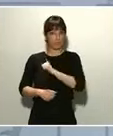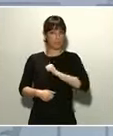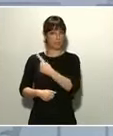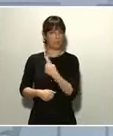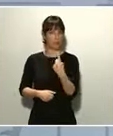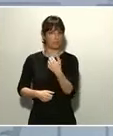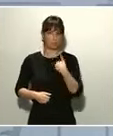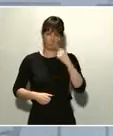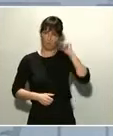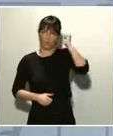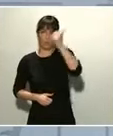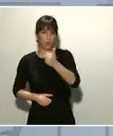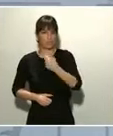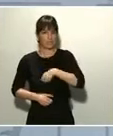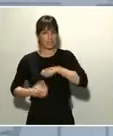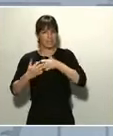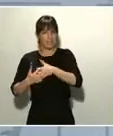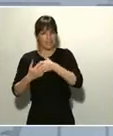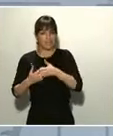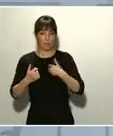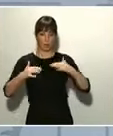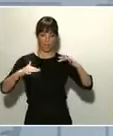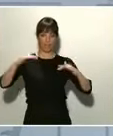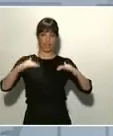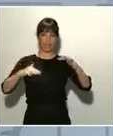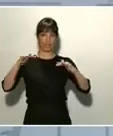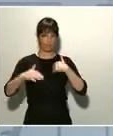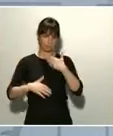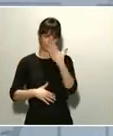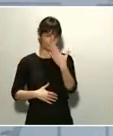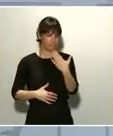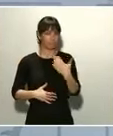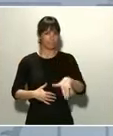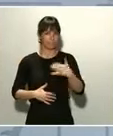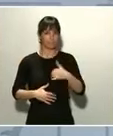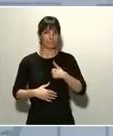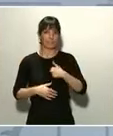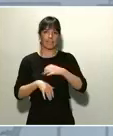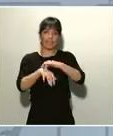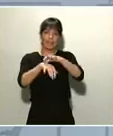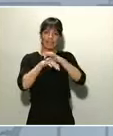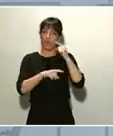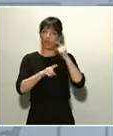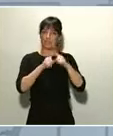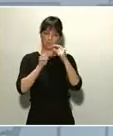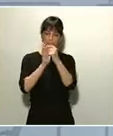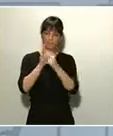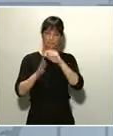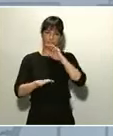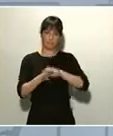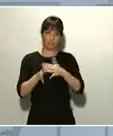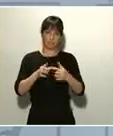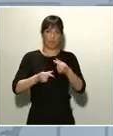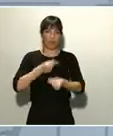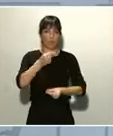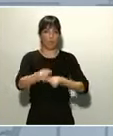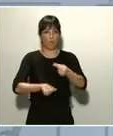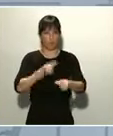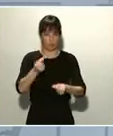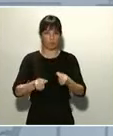nuestro país, ha marcado, créanme, la adopción de las medidas que se han tomado escalonadamente por parte del Gobierno de España.